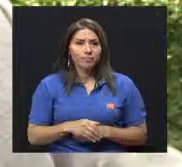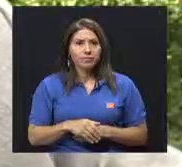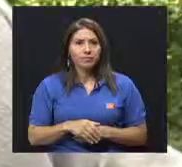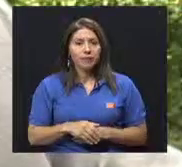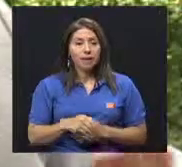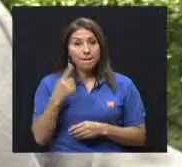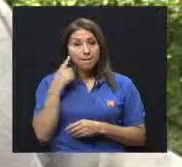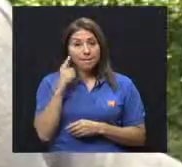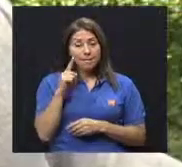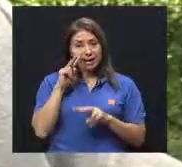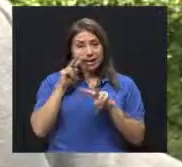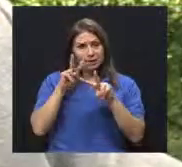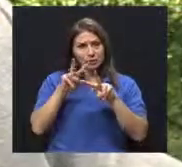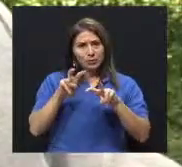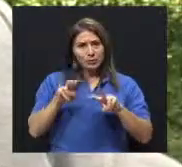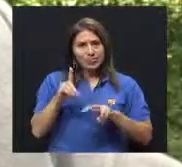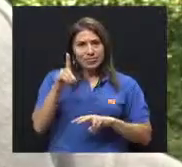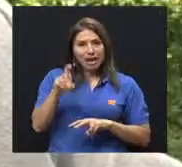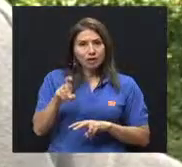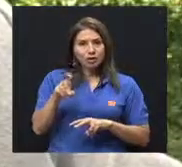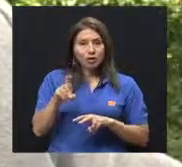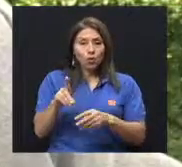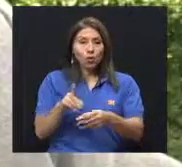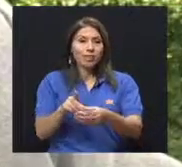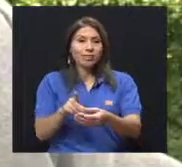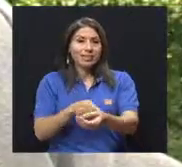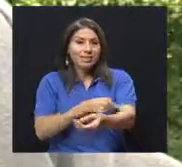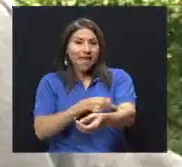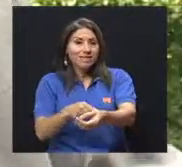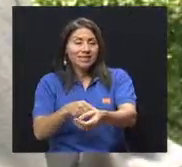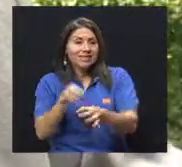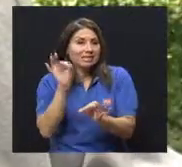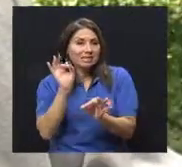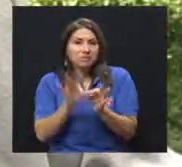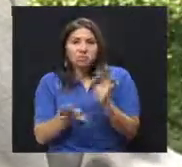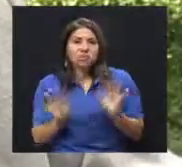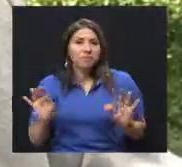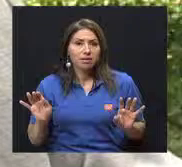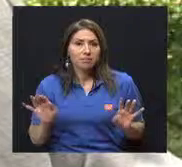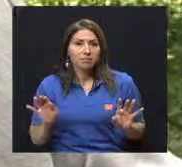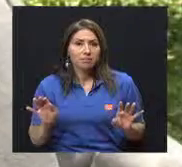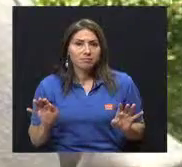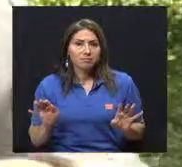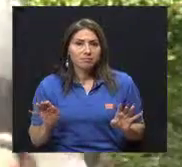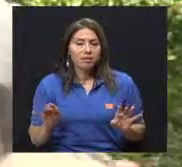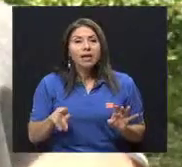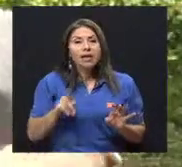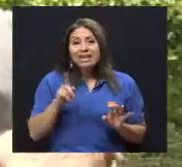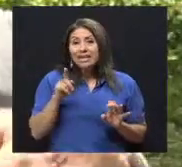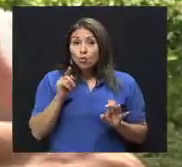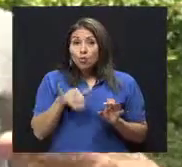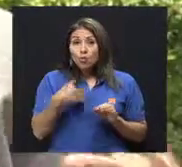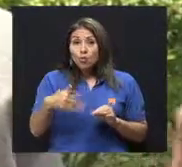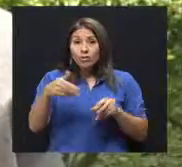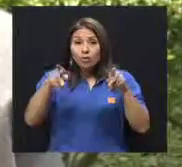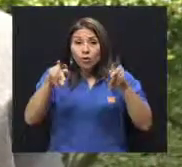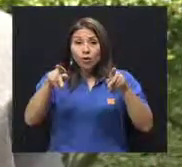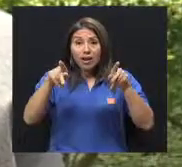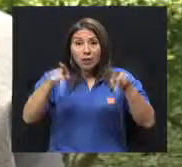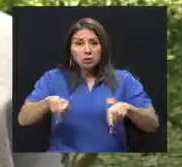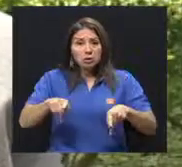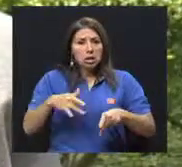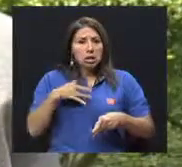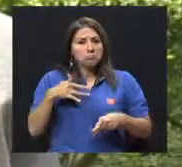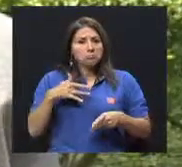Diagnóstico de diabetes, simple. Pensar en... en sus inicios prácticamente no hay